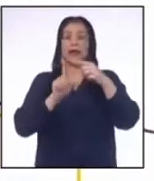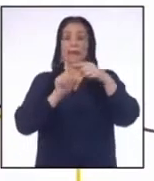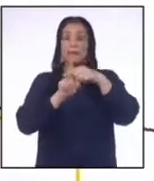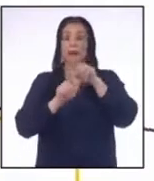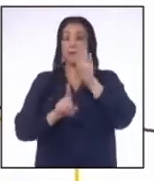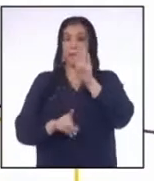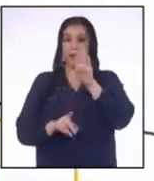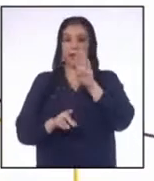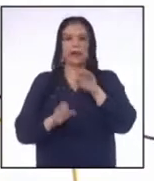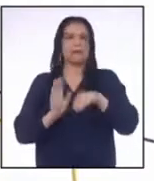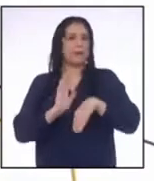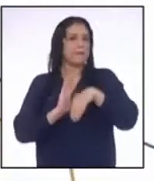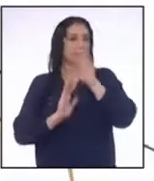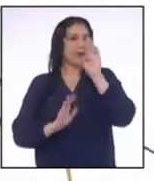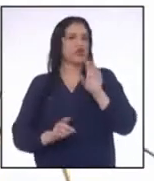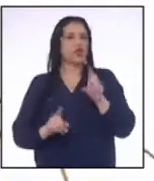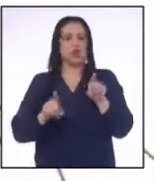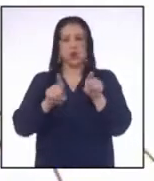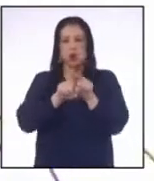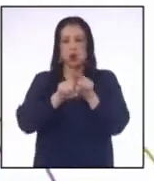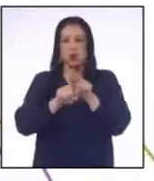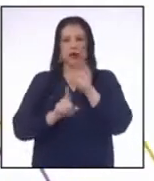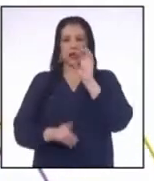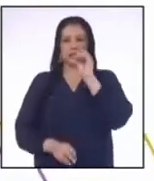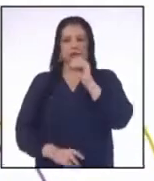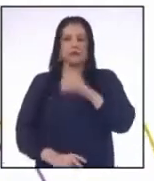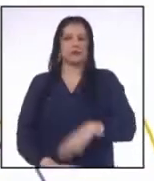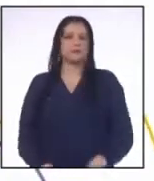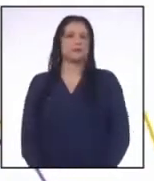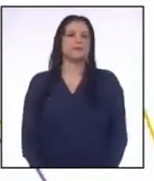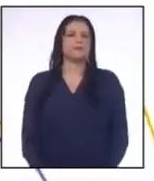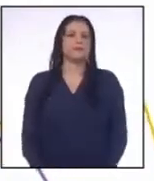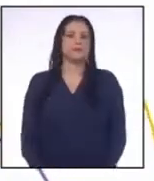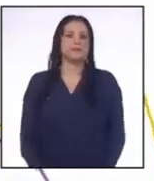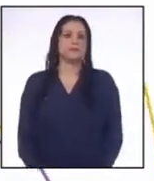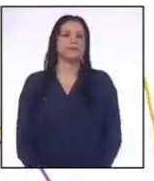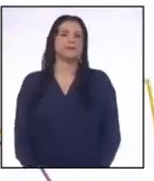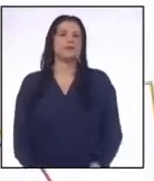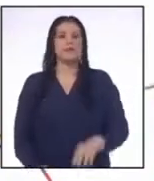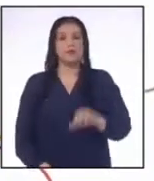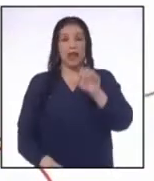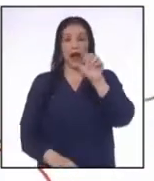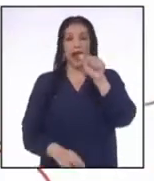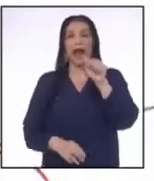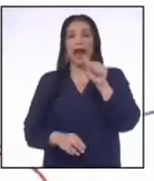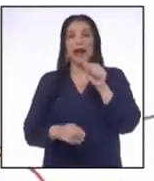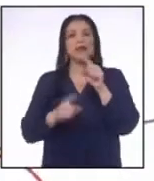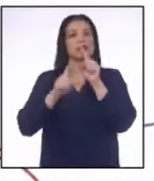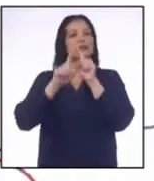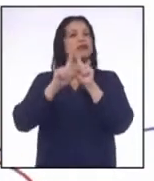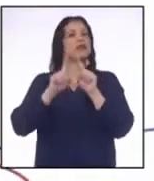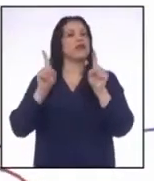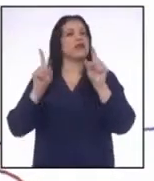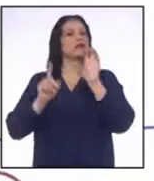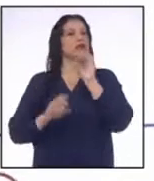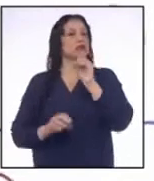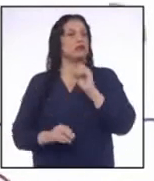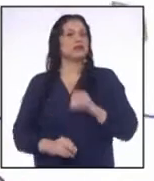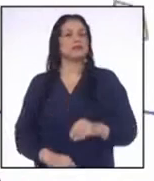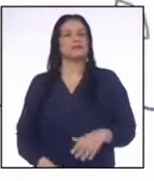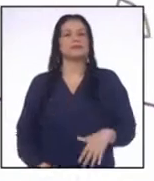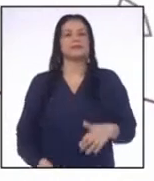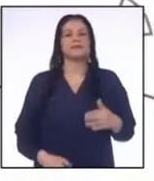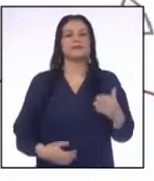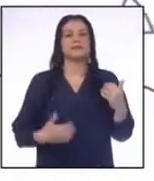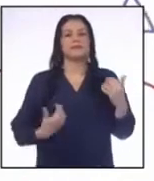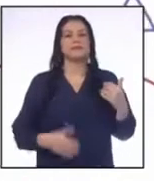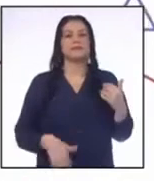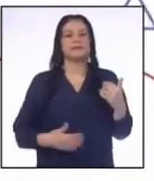b Es mayor o igual que 0 Donde a Es diferente de 0